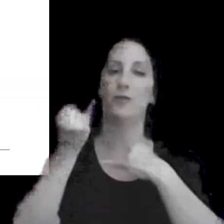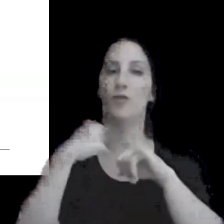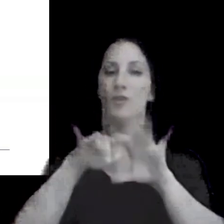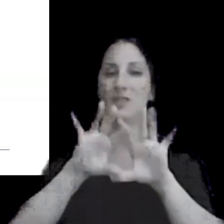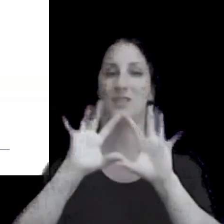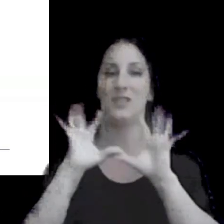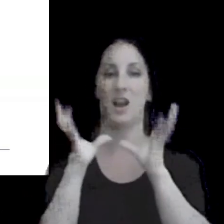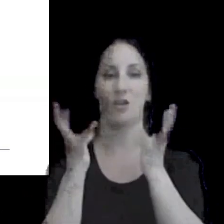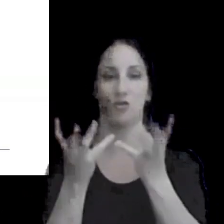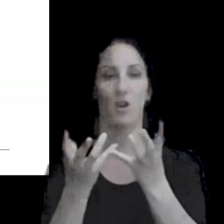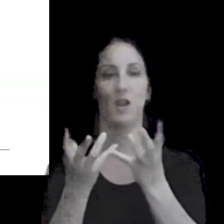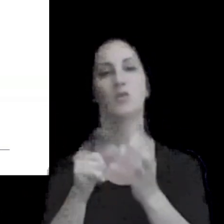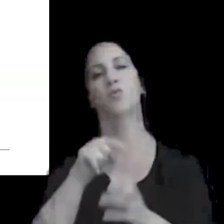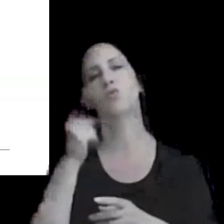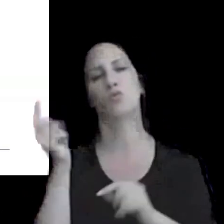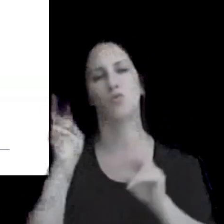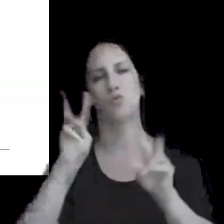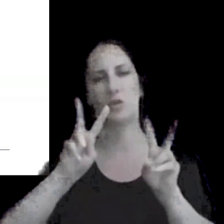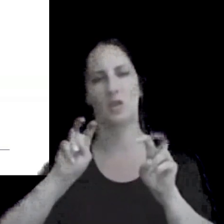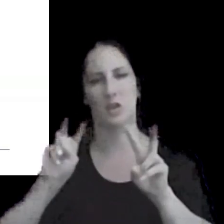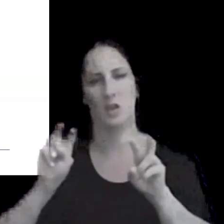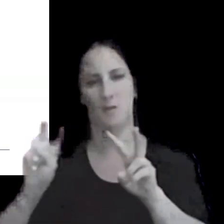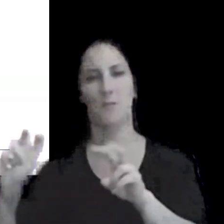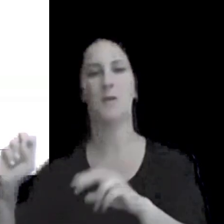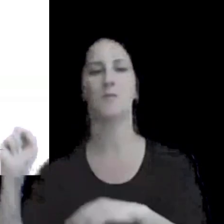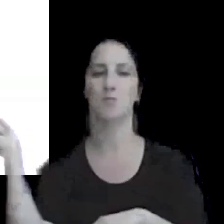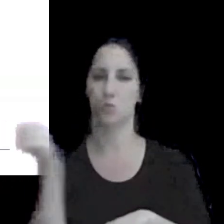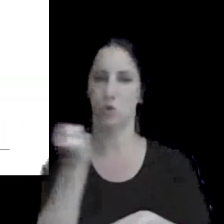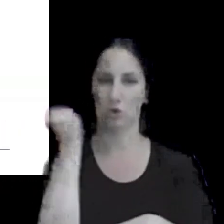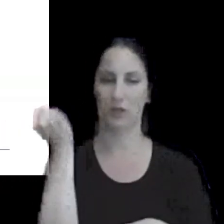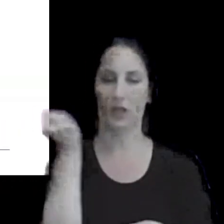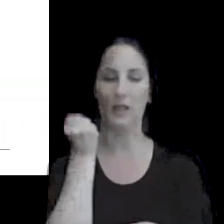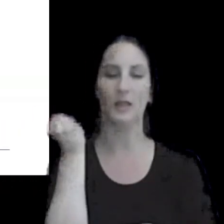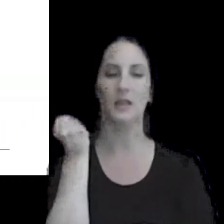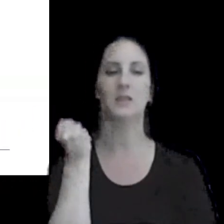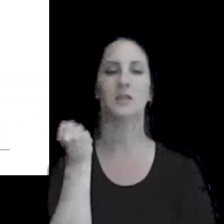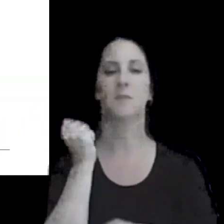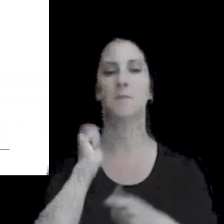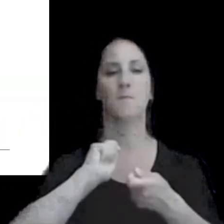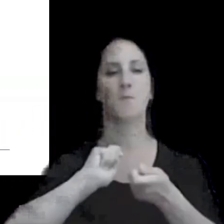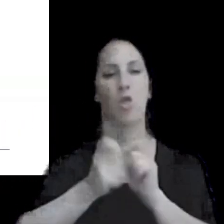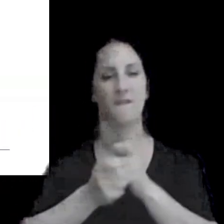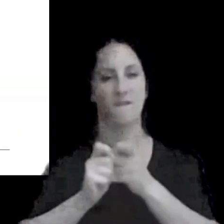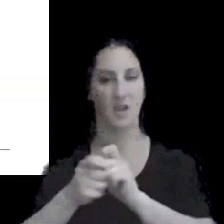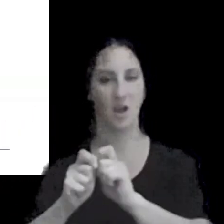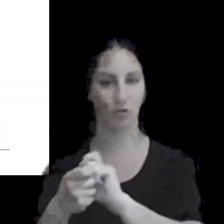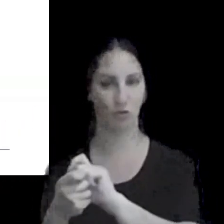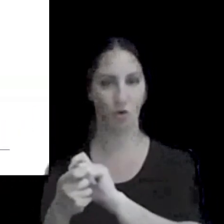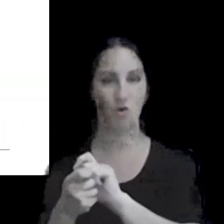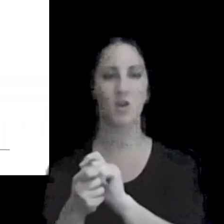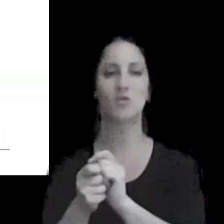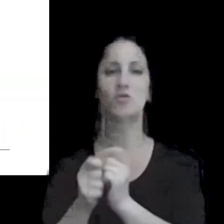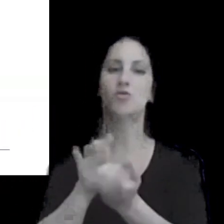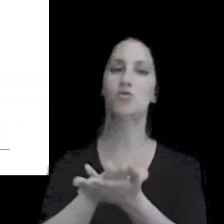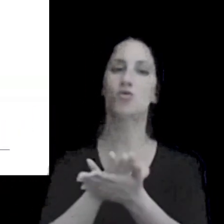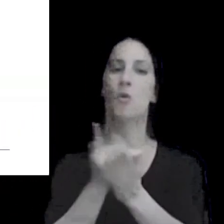y otros temas relevantes u otros modificaciones relacionadas con precio de transferencia